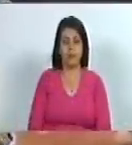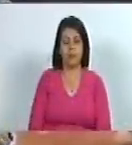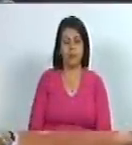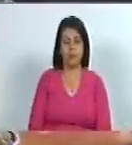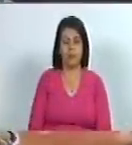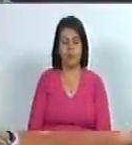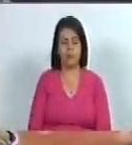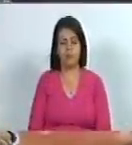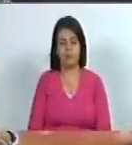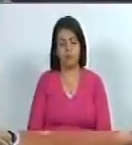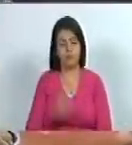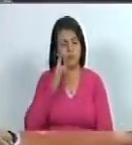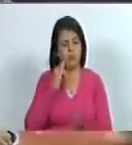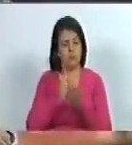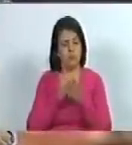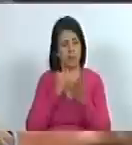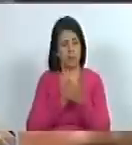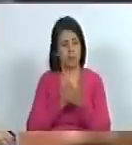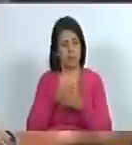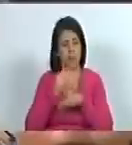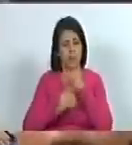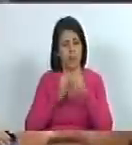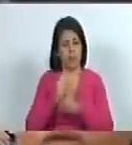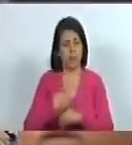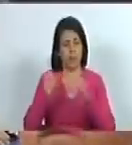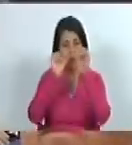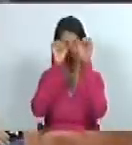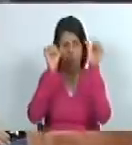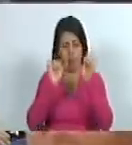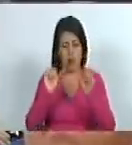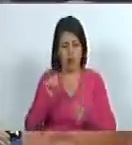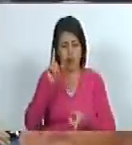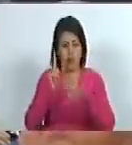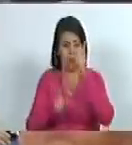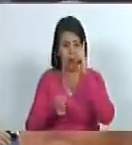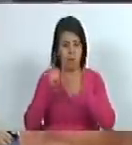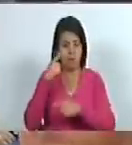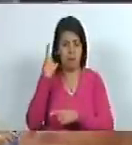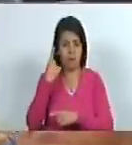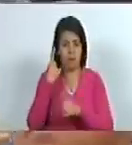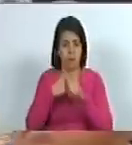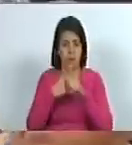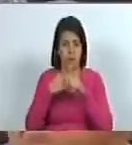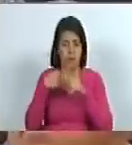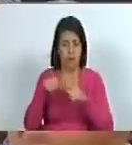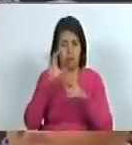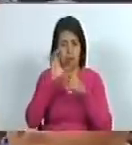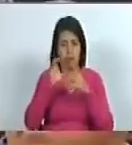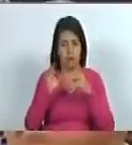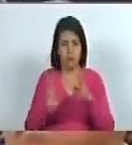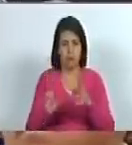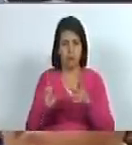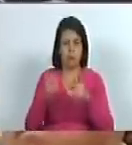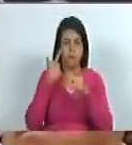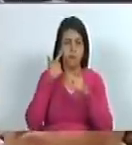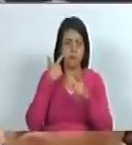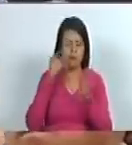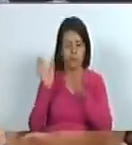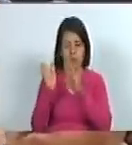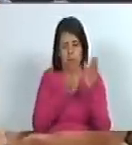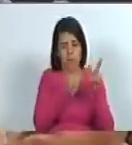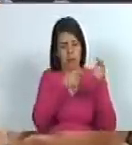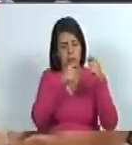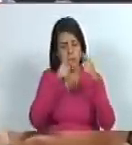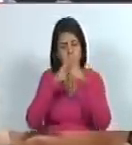quedaba en evidencia que el tratamiento que se le da a las artes plásticas muchas veces era solamente de carácter mercantil dejando a un lado